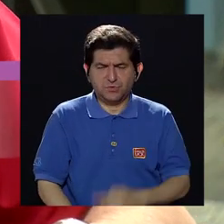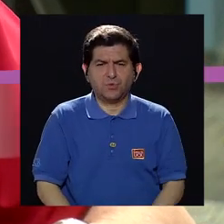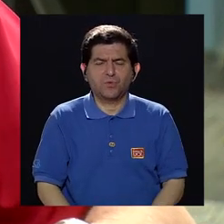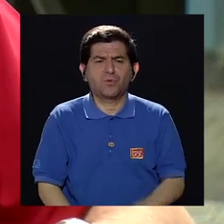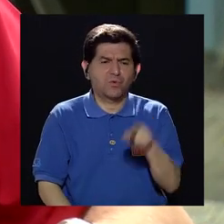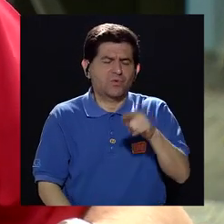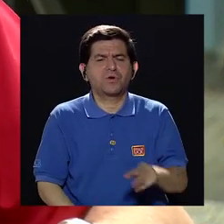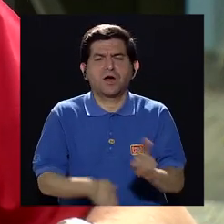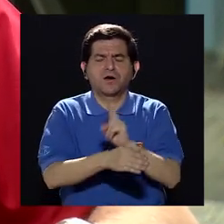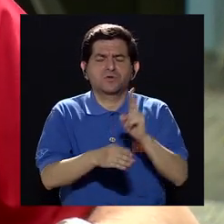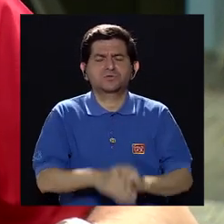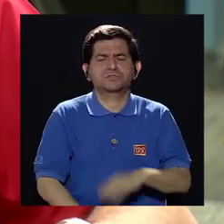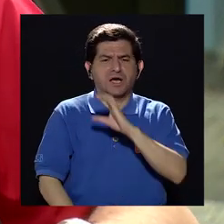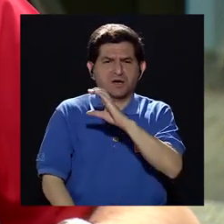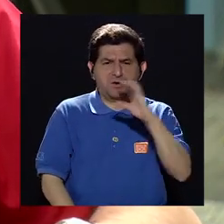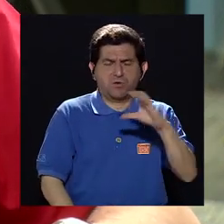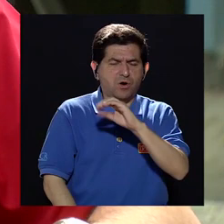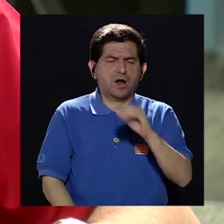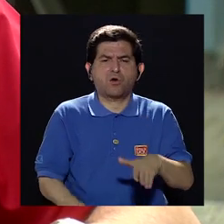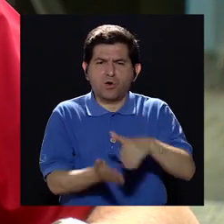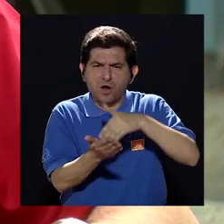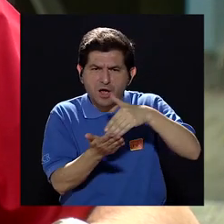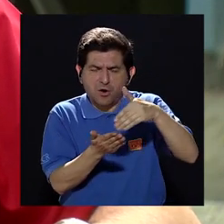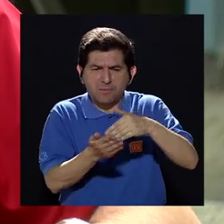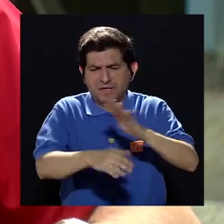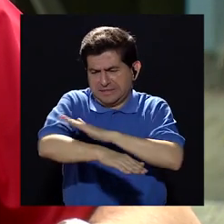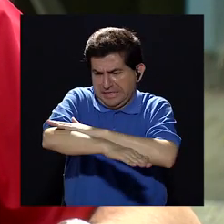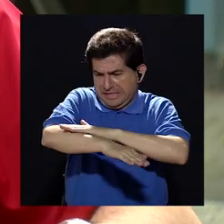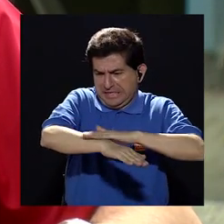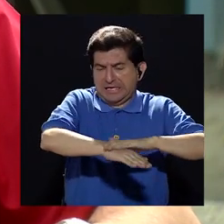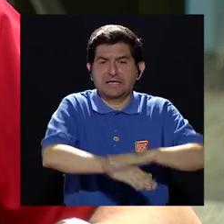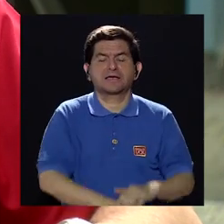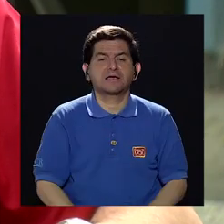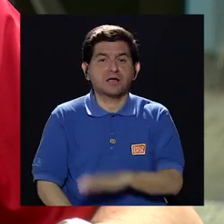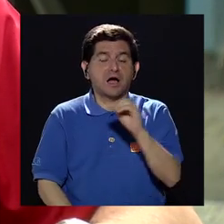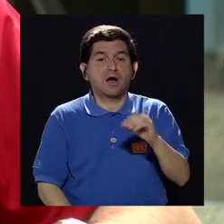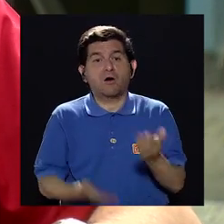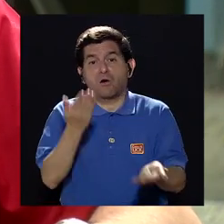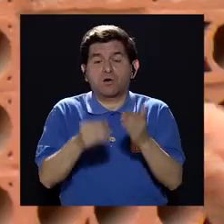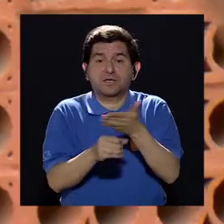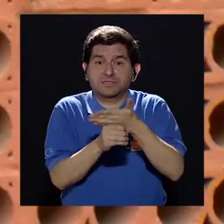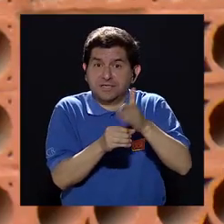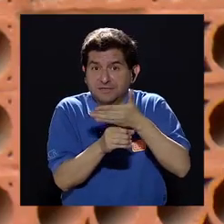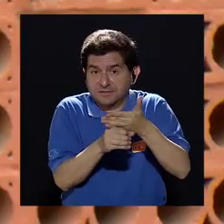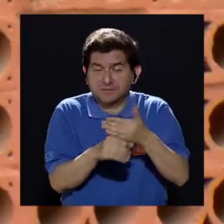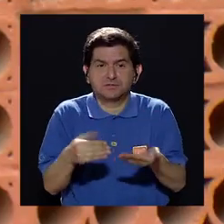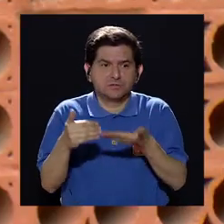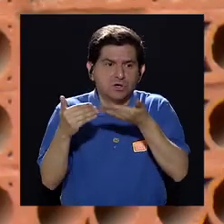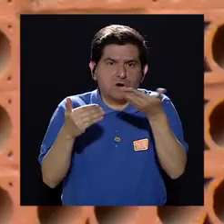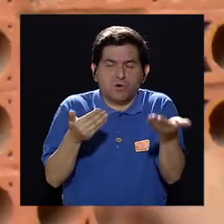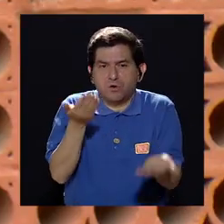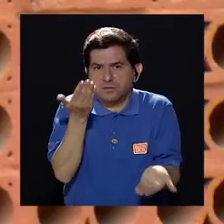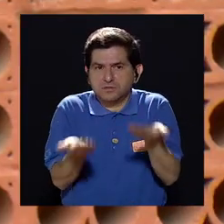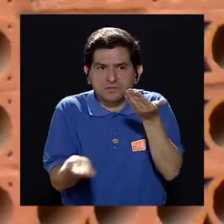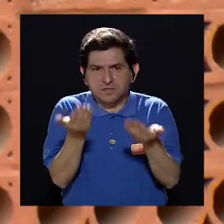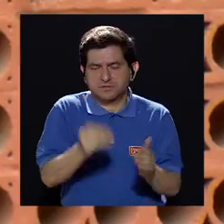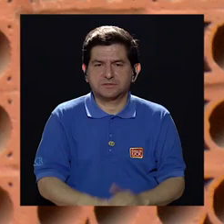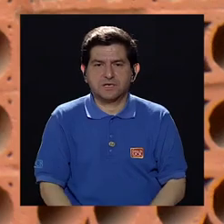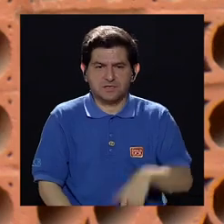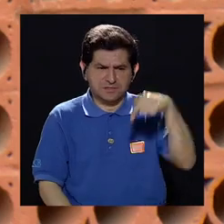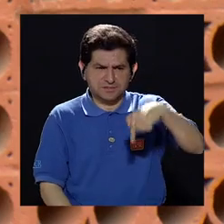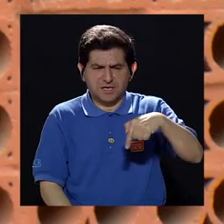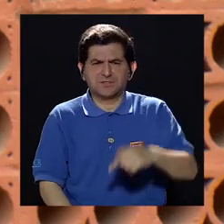Coca-Cola, con mantequilla, con cerveza, con cosas que realmente